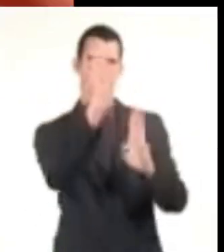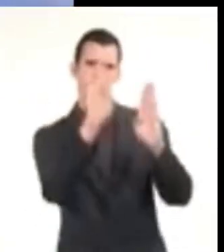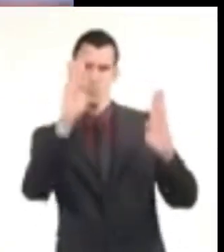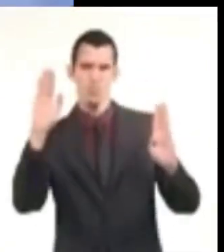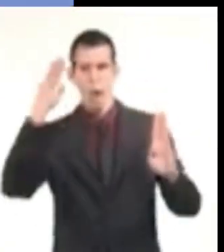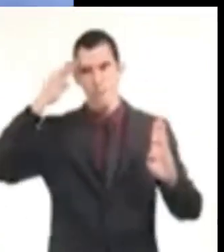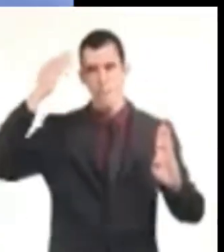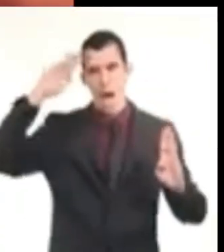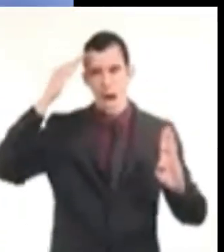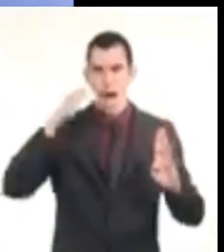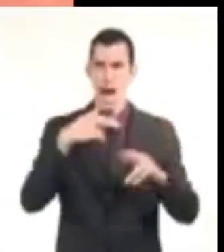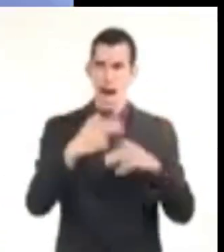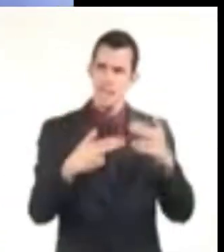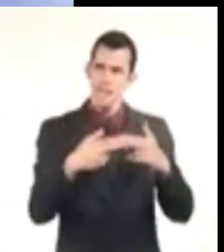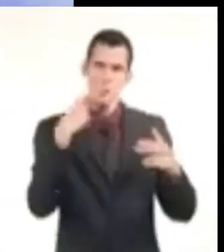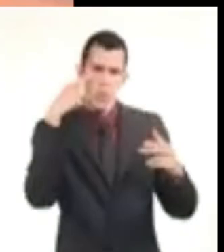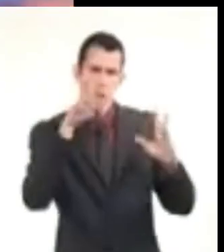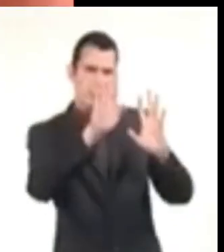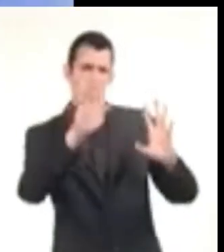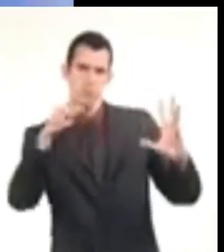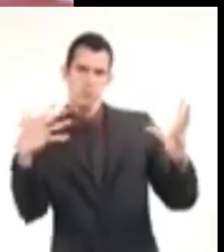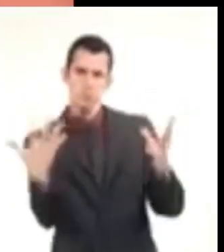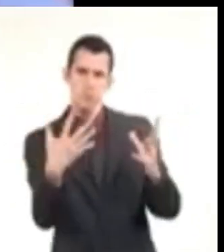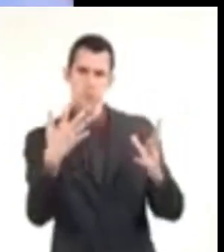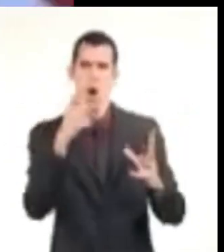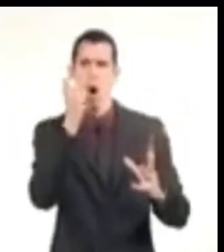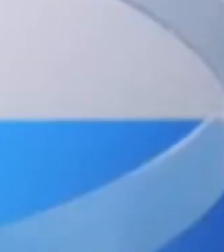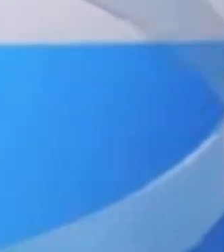Pulito Patamuenca.